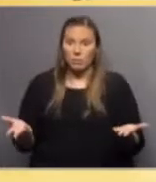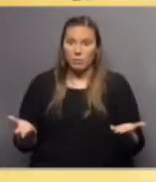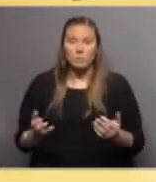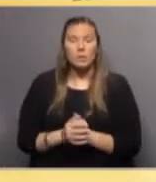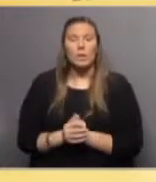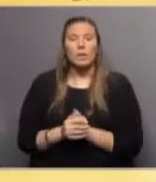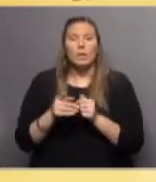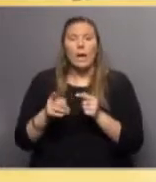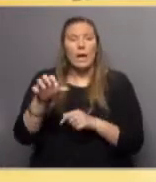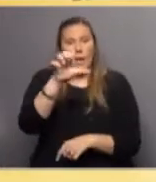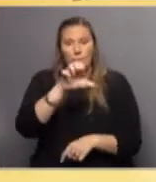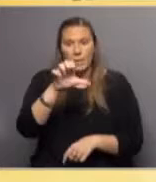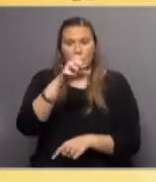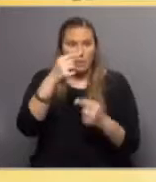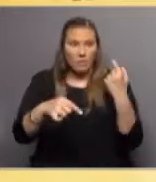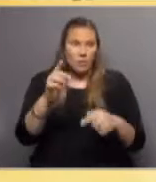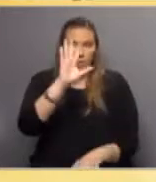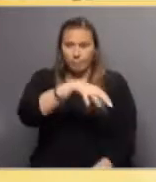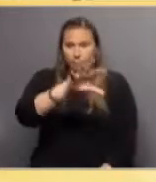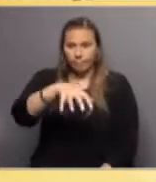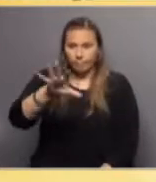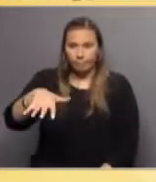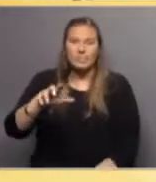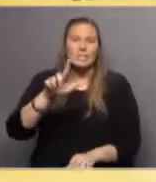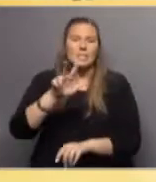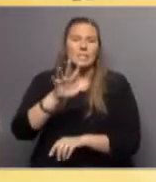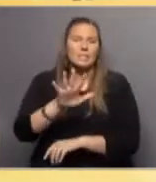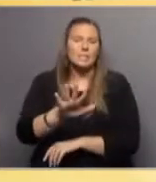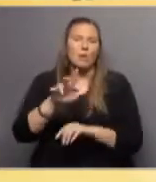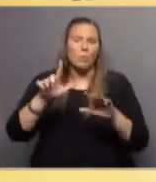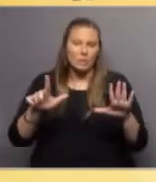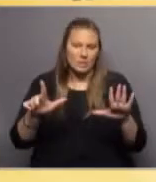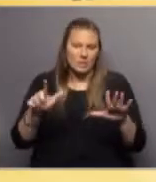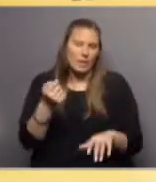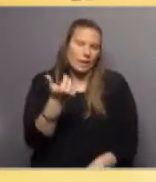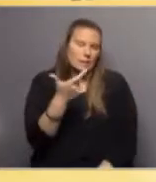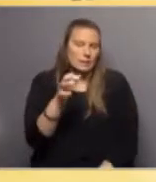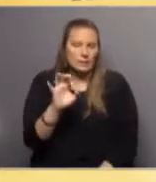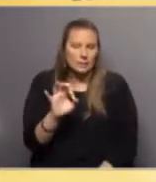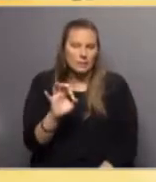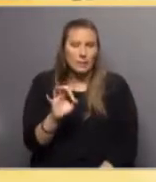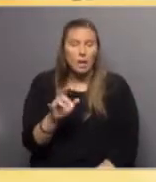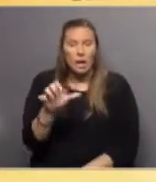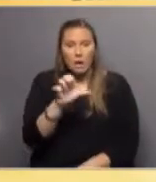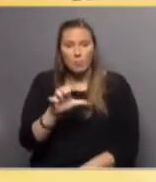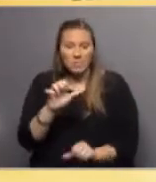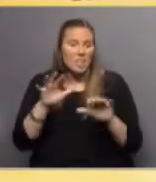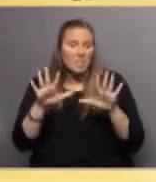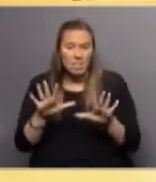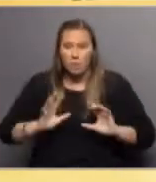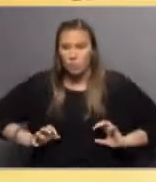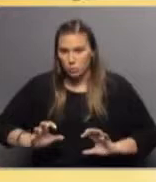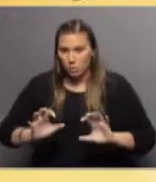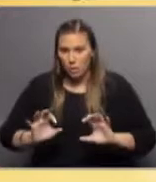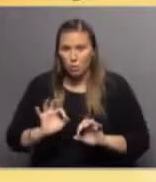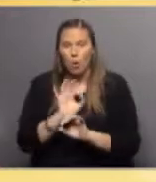hablar. Y en estas empresas, que, bueno, que ya te digo, son 57, casi 60, hay desde aquellas que tienen 10 empleados o